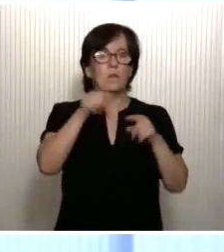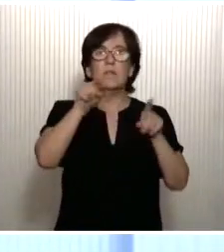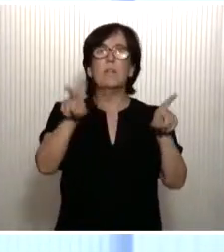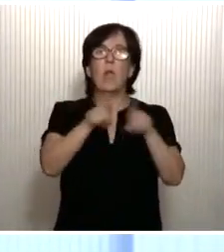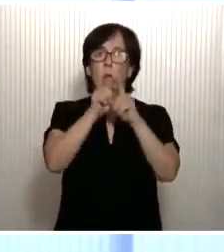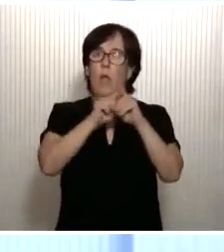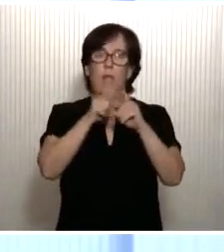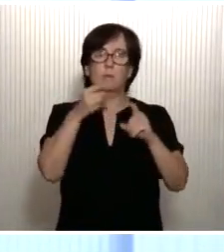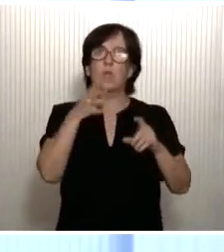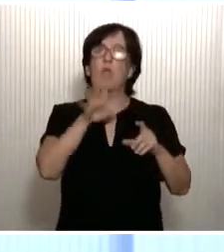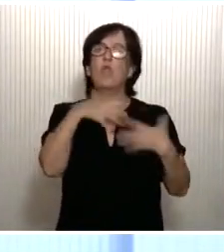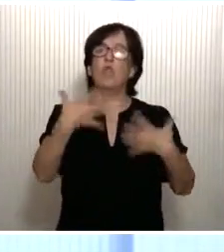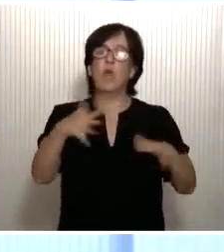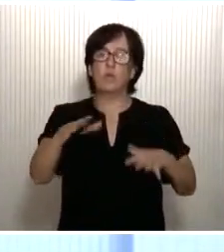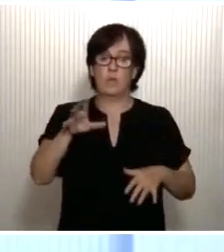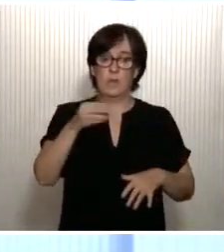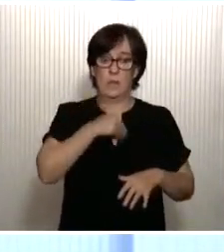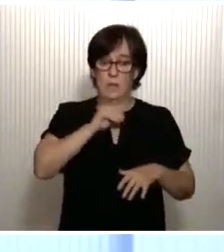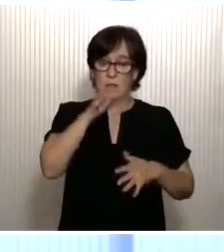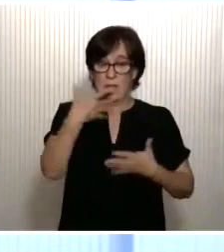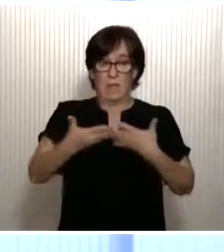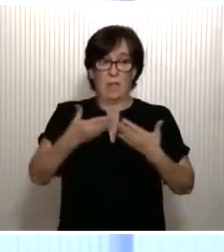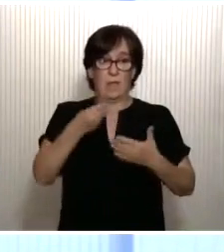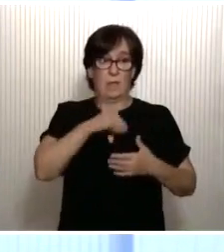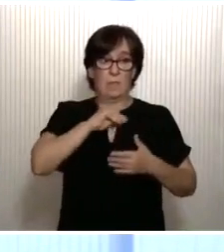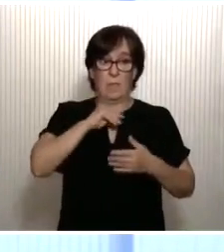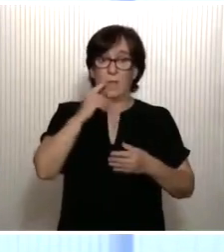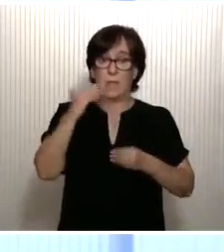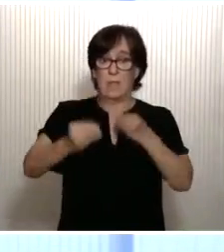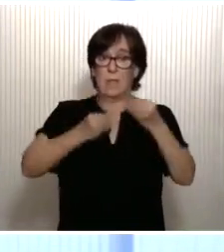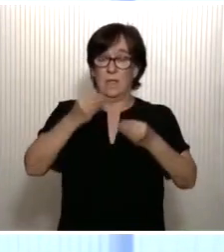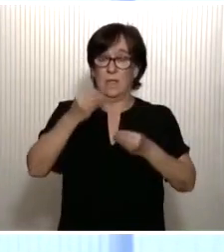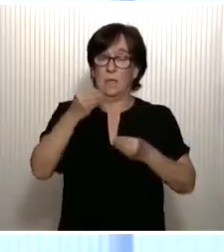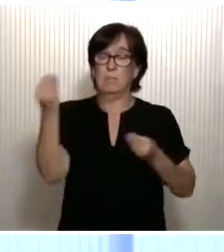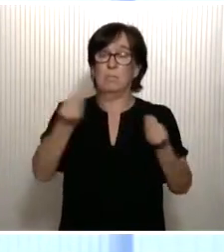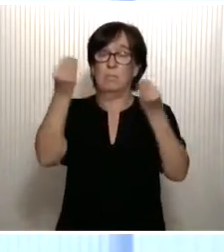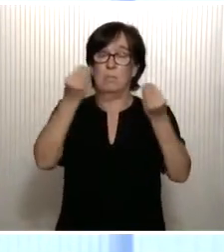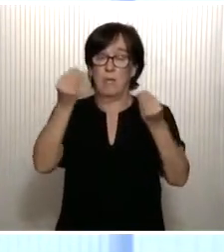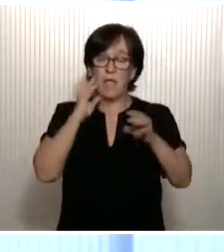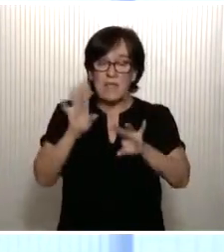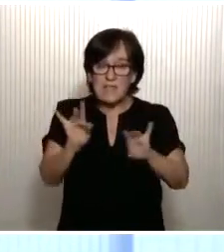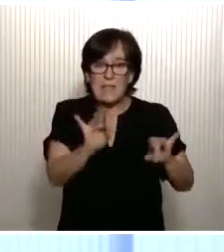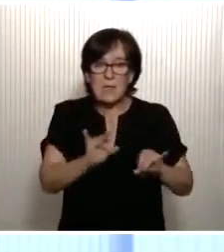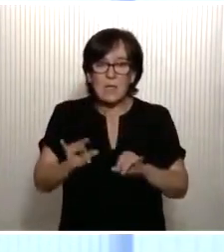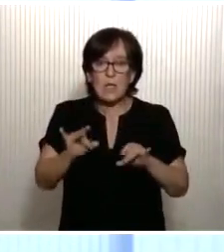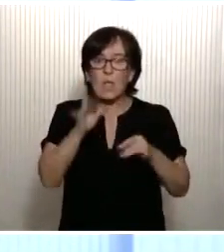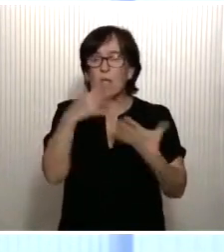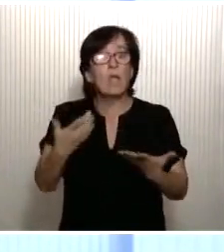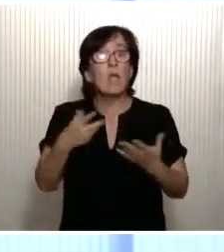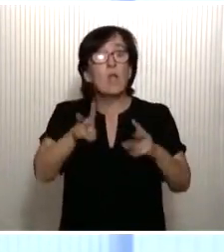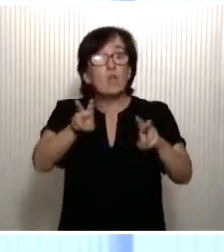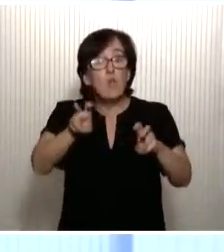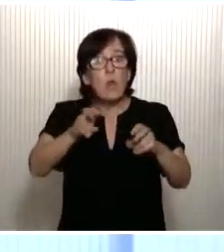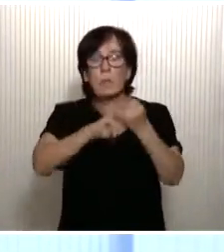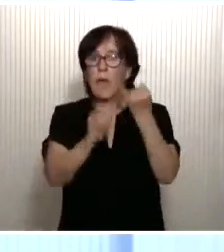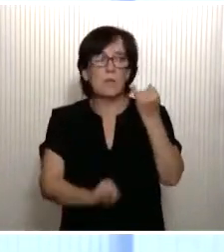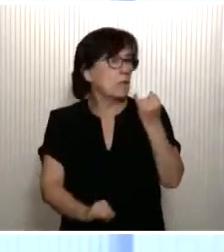país. Por eso, si antes España necesitaba mejorar su cohesión social y territorial, esta nueva crisis ya lo hace